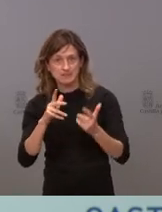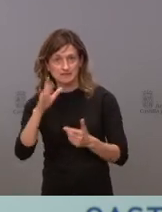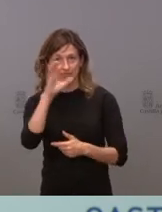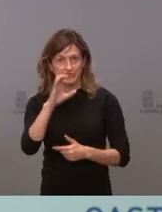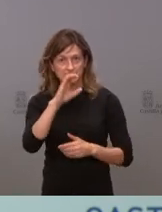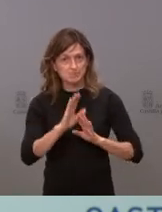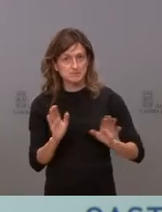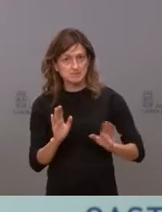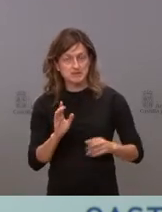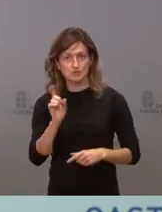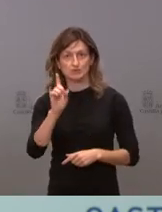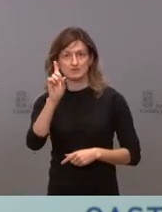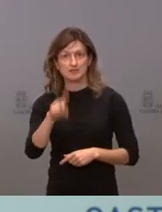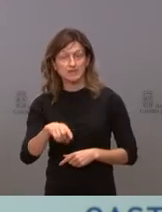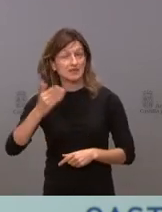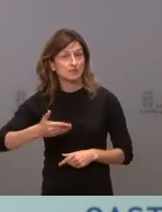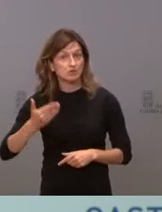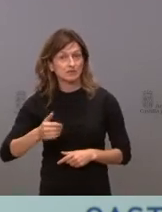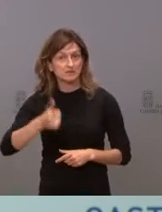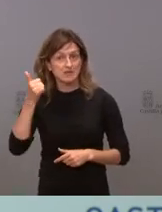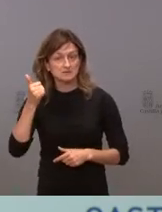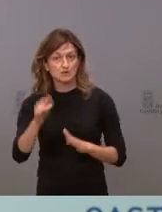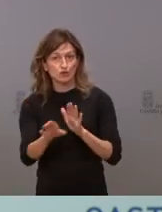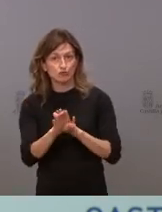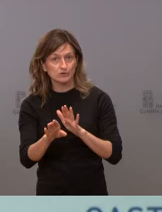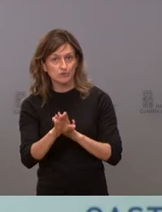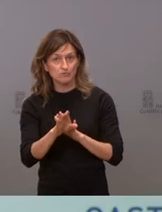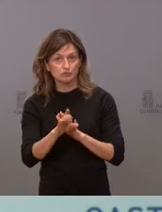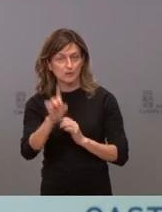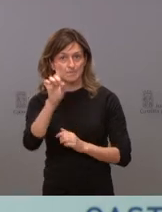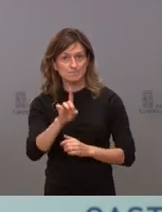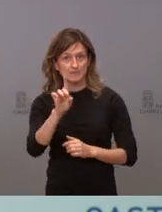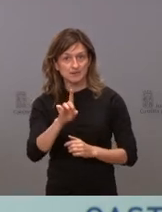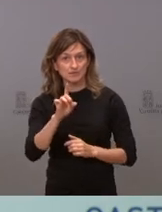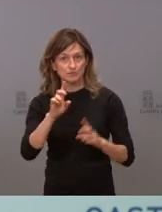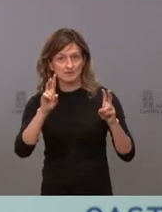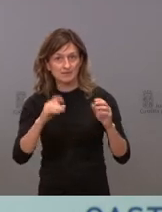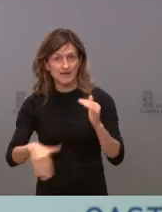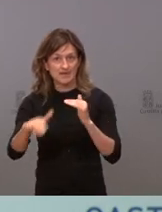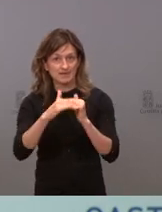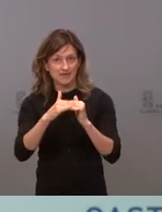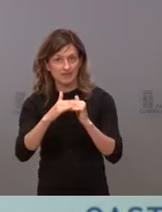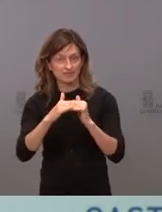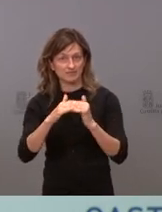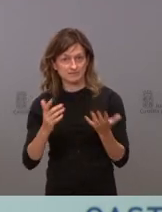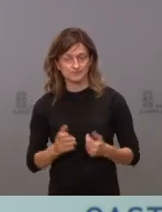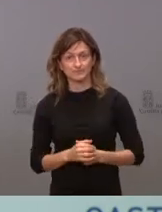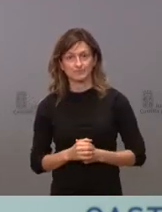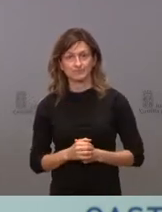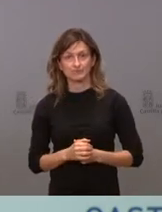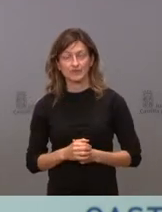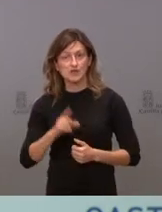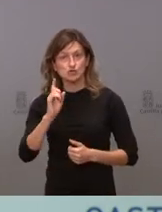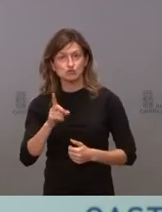ciencias. Es que lo que es más importante, seguimos estando los primeros en equidad y en convivencia. No solo